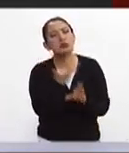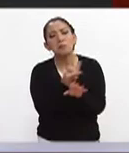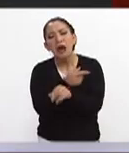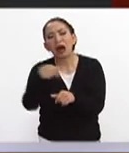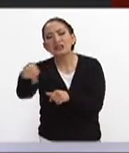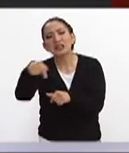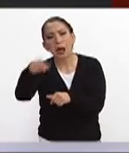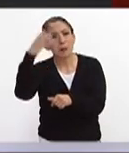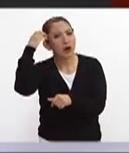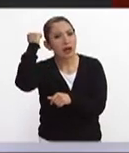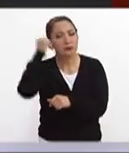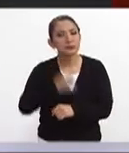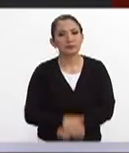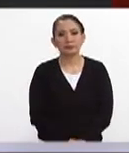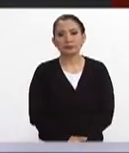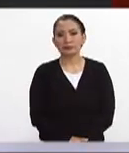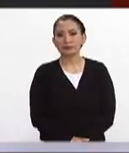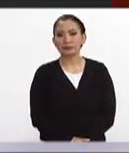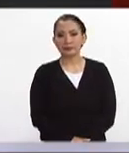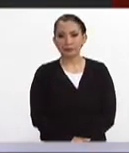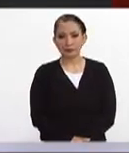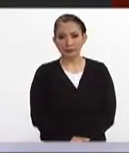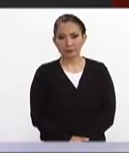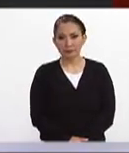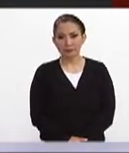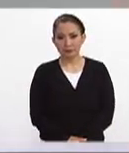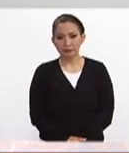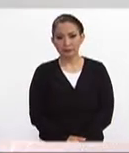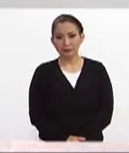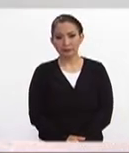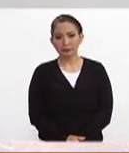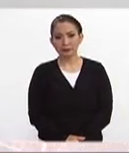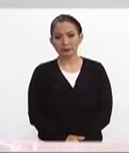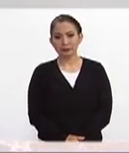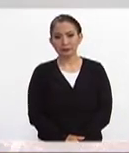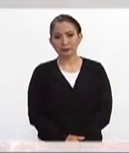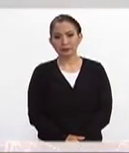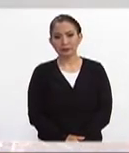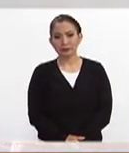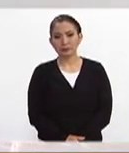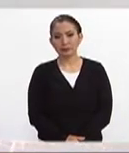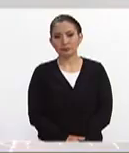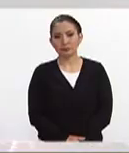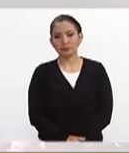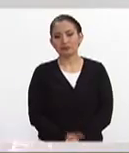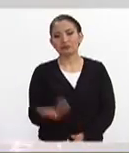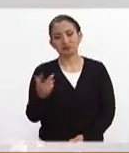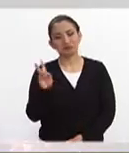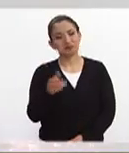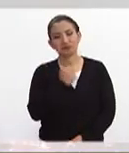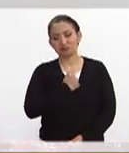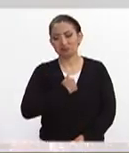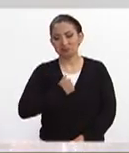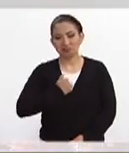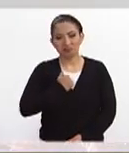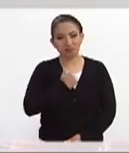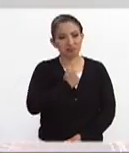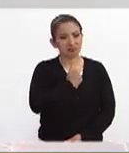van las cosas allá en Morelos. Bueno, lamentablemente ante esta